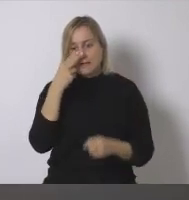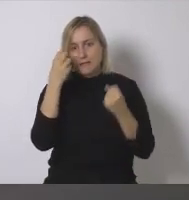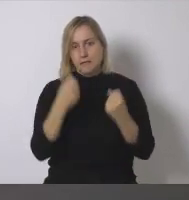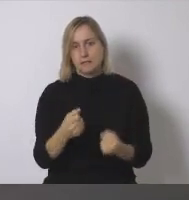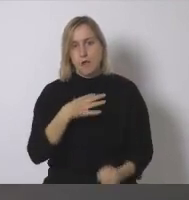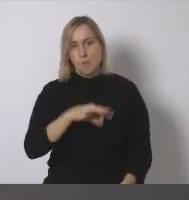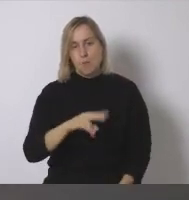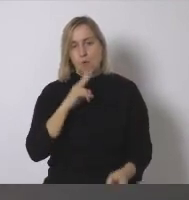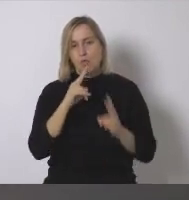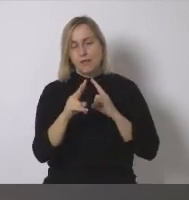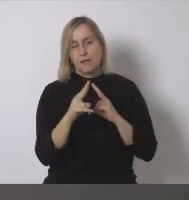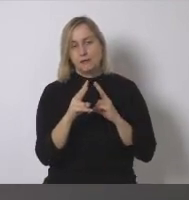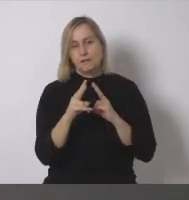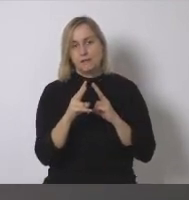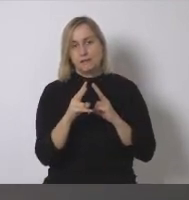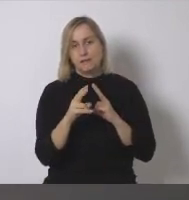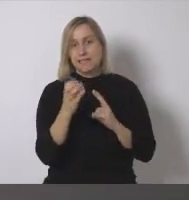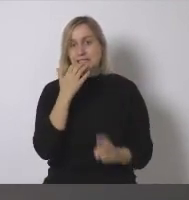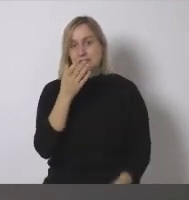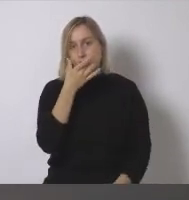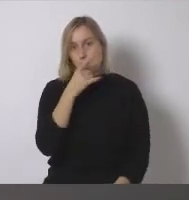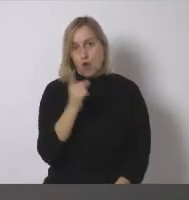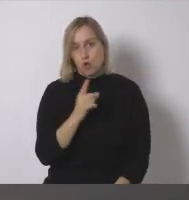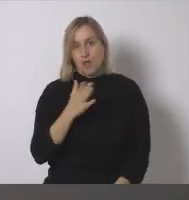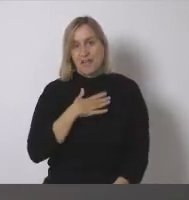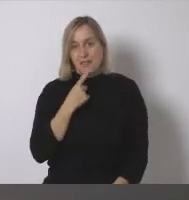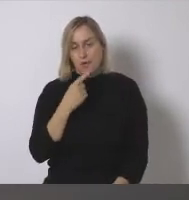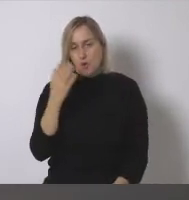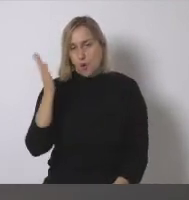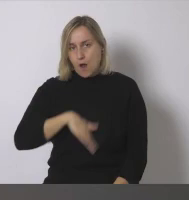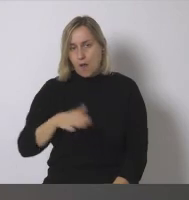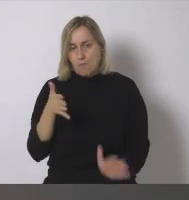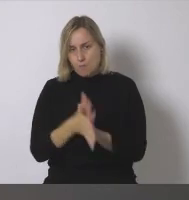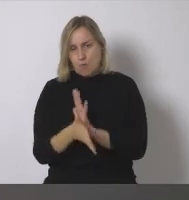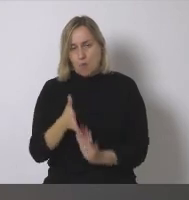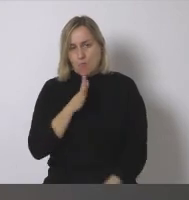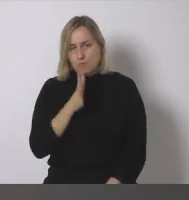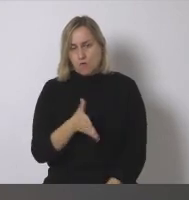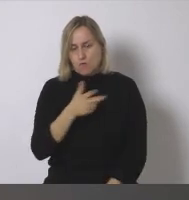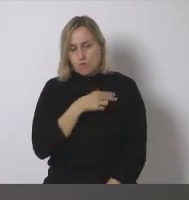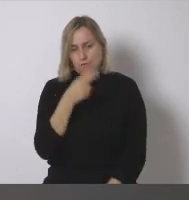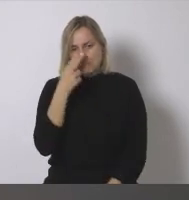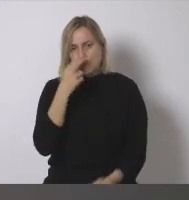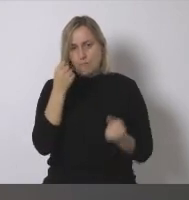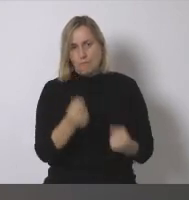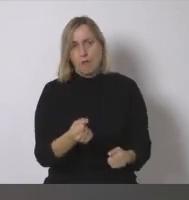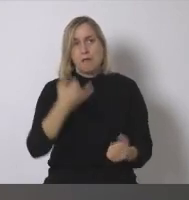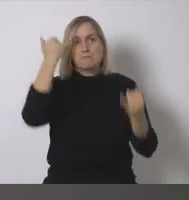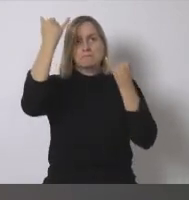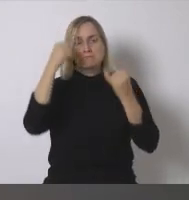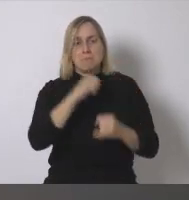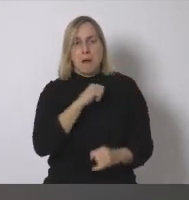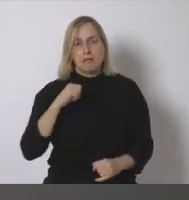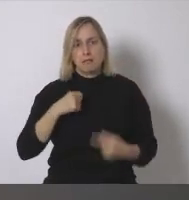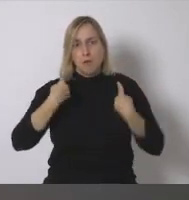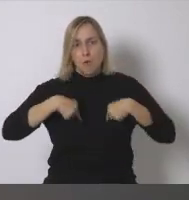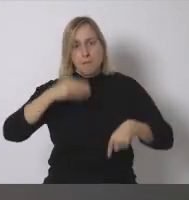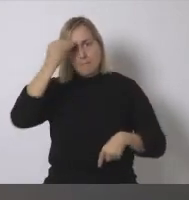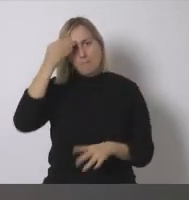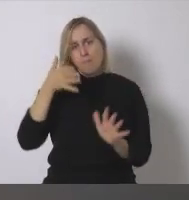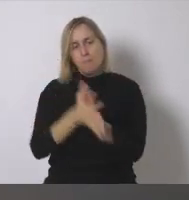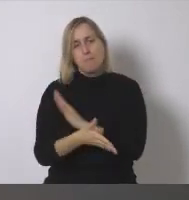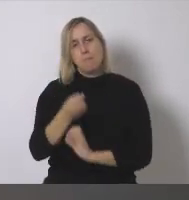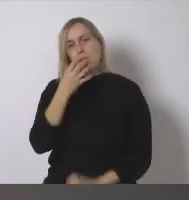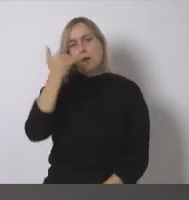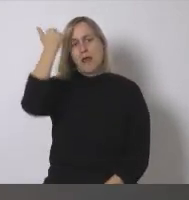te puedo decir que si no lo conozco es que probablemente no haya algo concreto iniciativas particulares que nosotros por eso pensamos que puede ser una buena